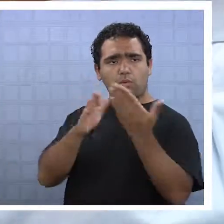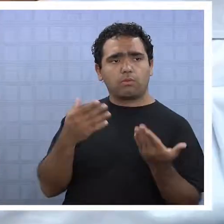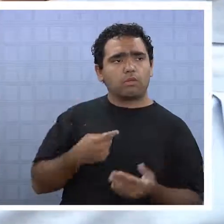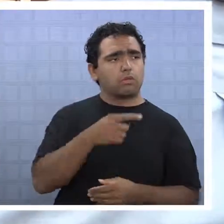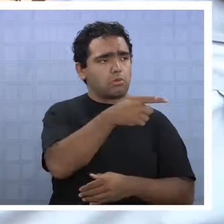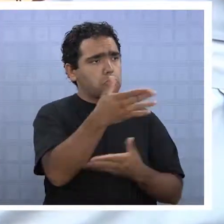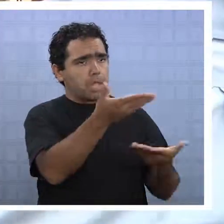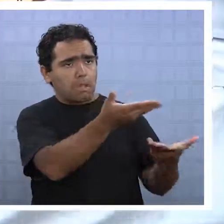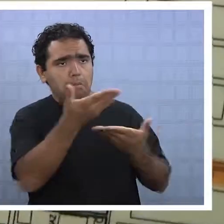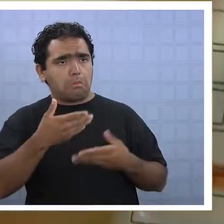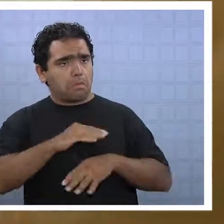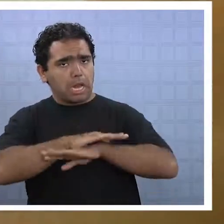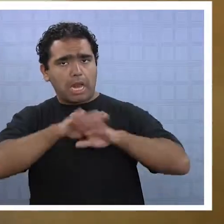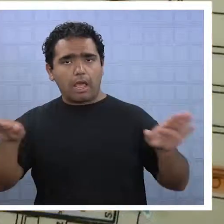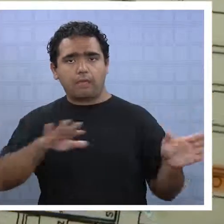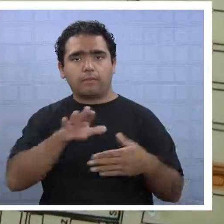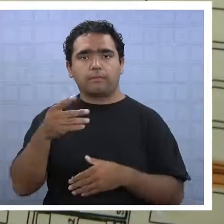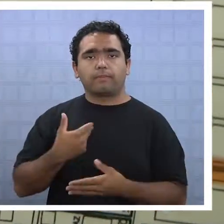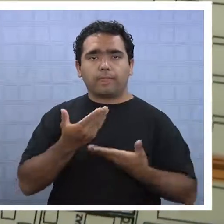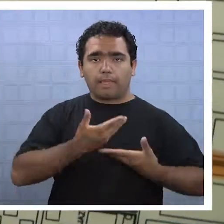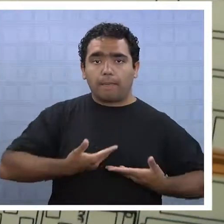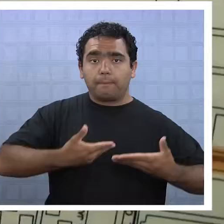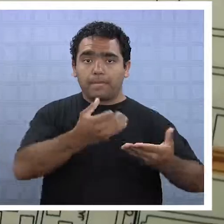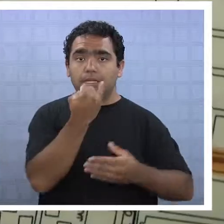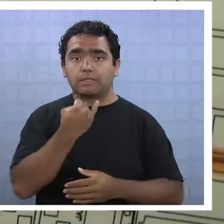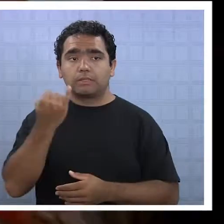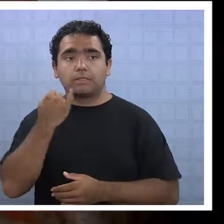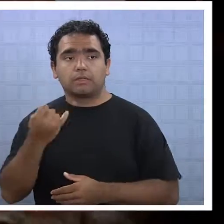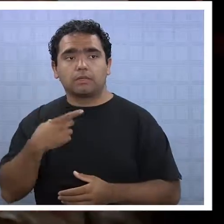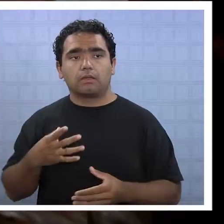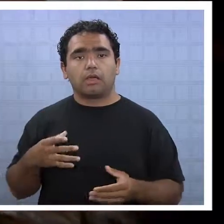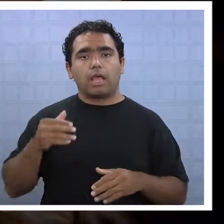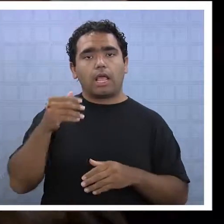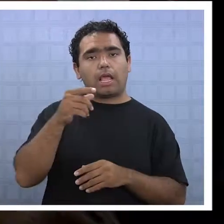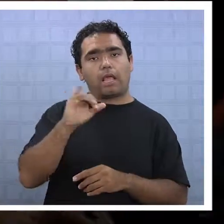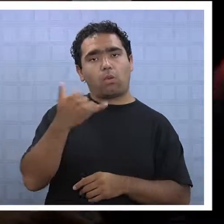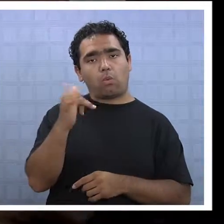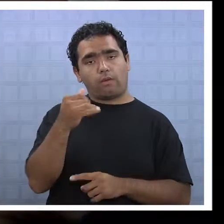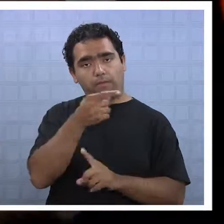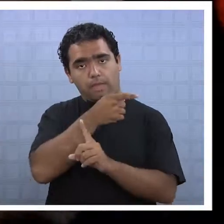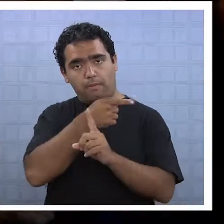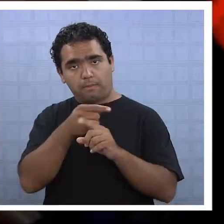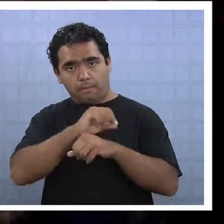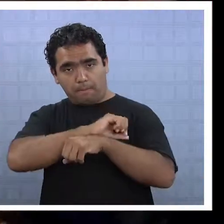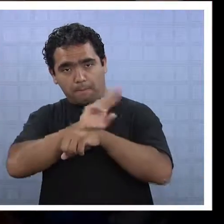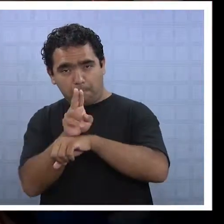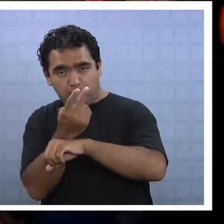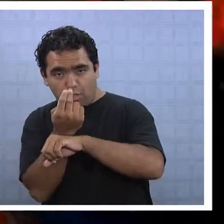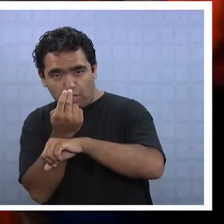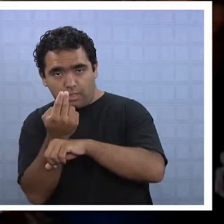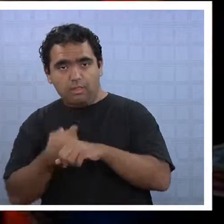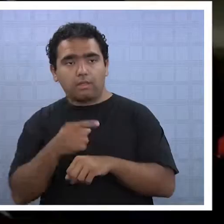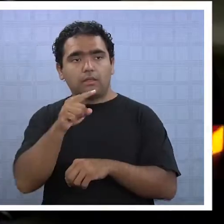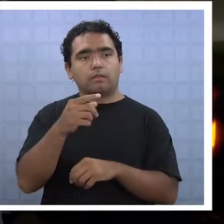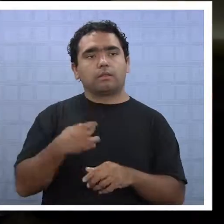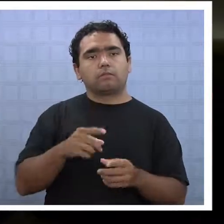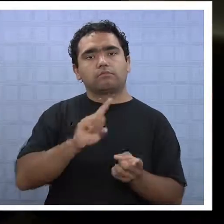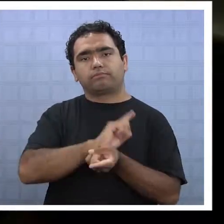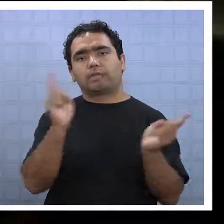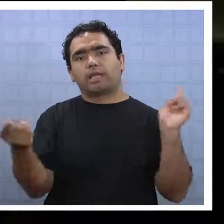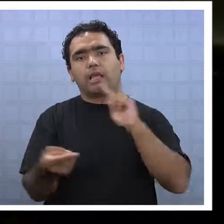medios. Una invitación del intendente para reunirse al mediodía de este jueves dio un giro a la situación de conflicto.